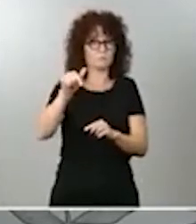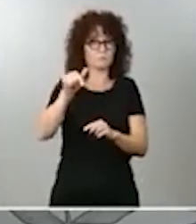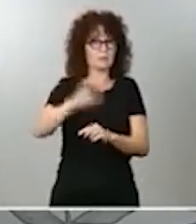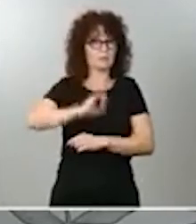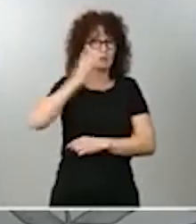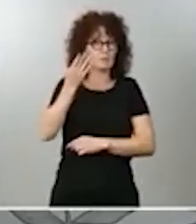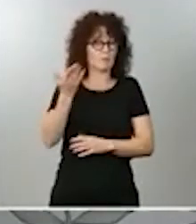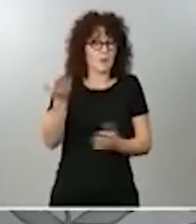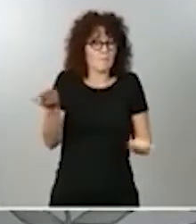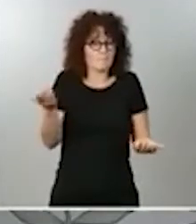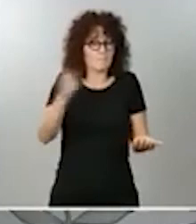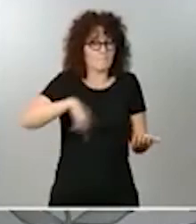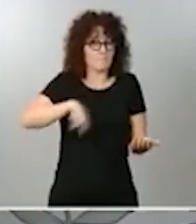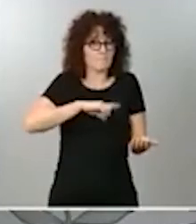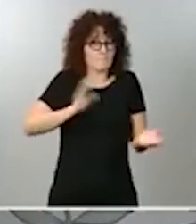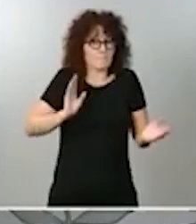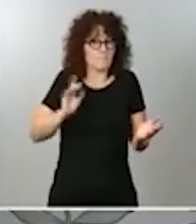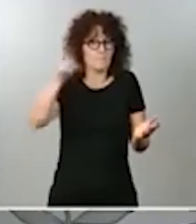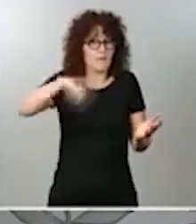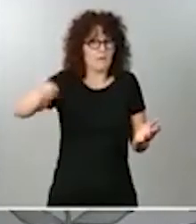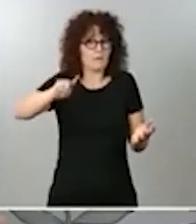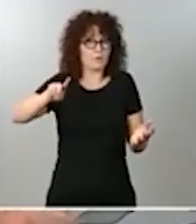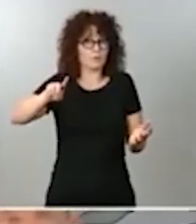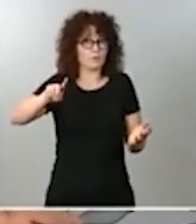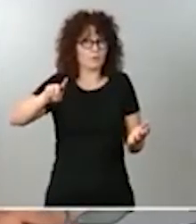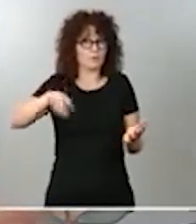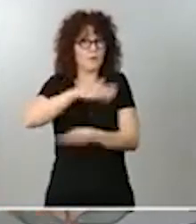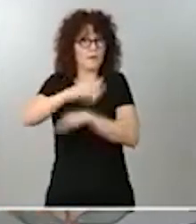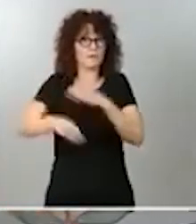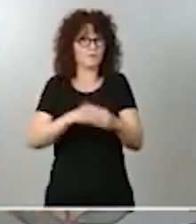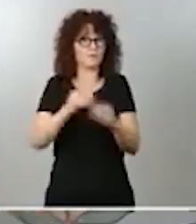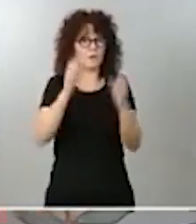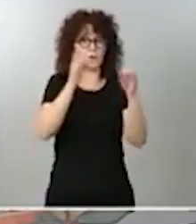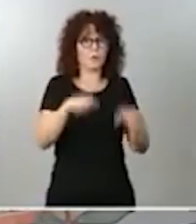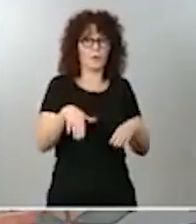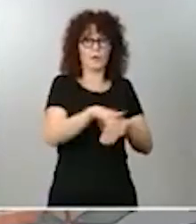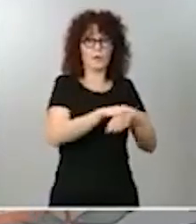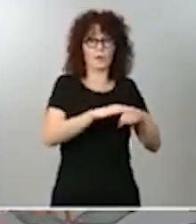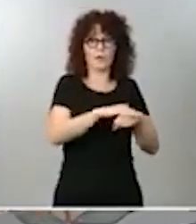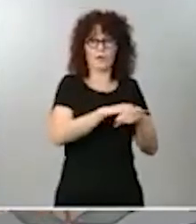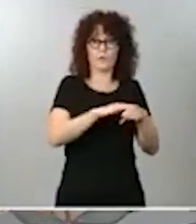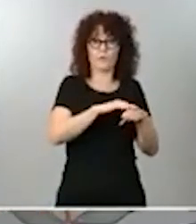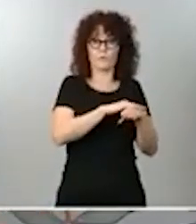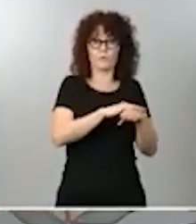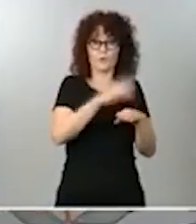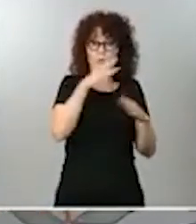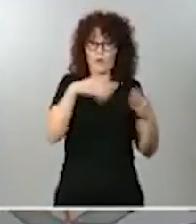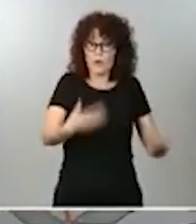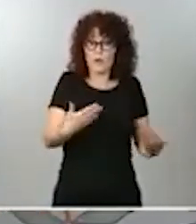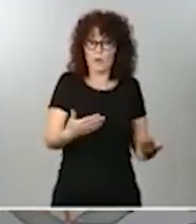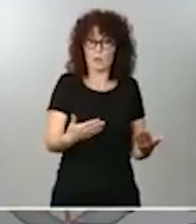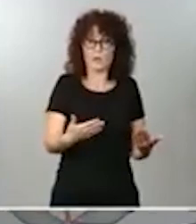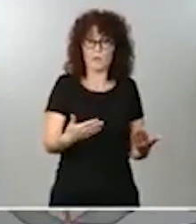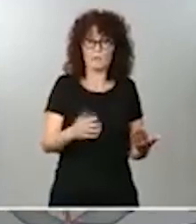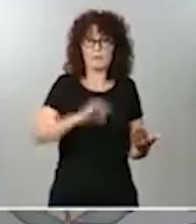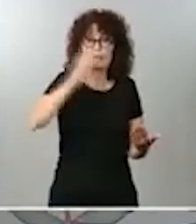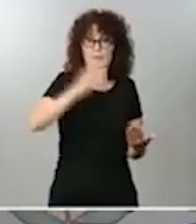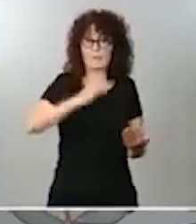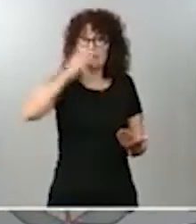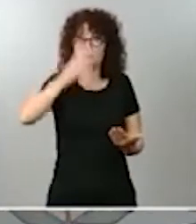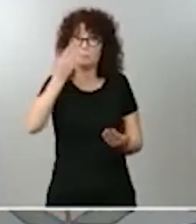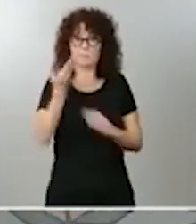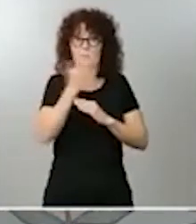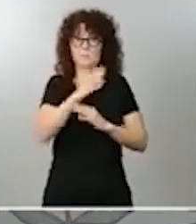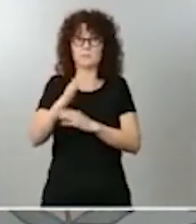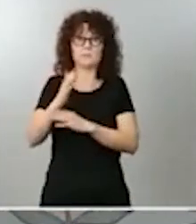Le ha correspondido a ello, al igual que el Gobierno, en el día de hoy, pues está poniendo encima de la mesa iniciativas tan importantes como la del